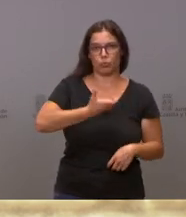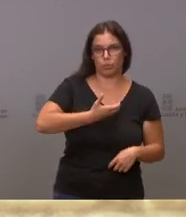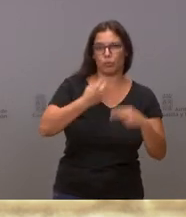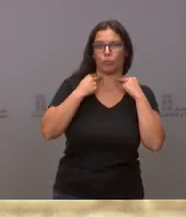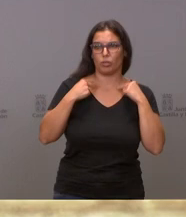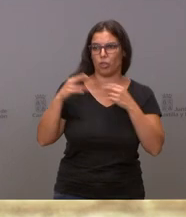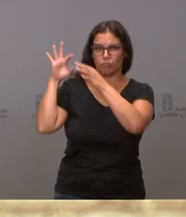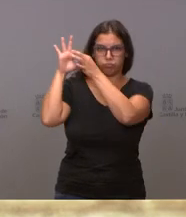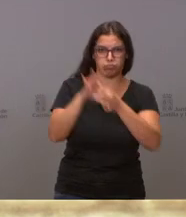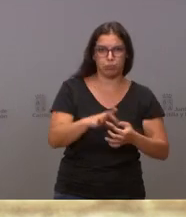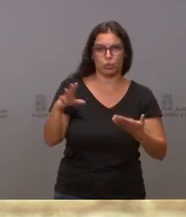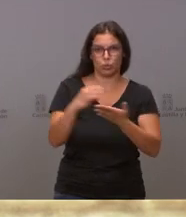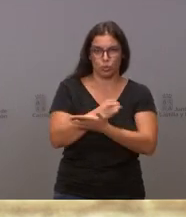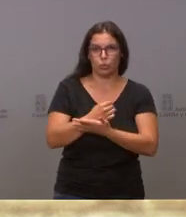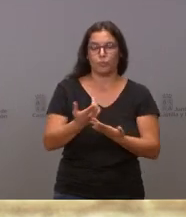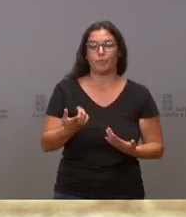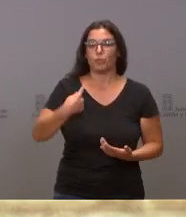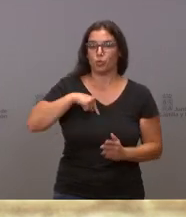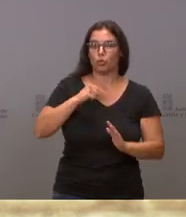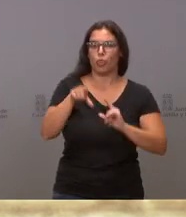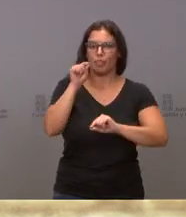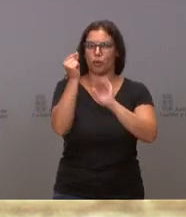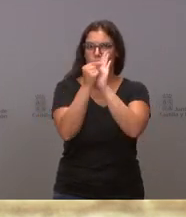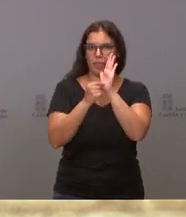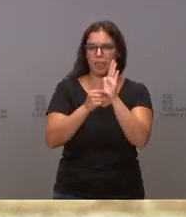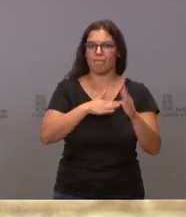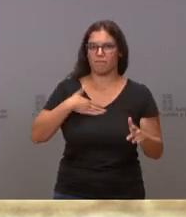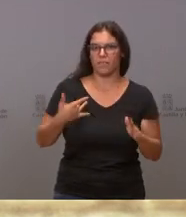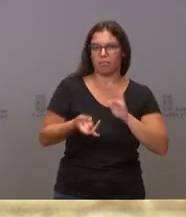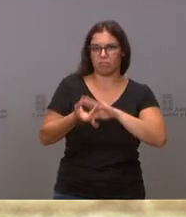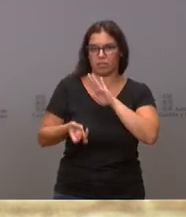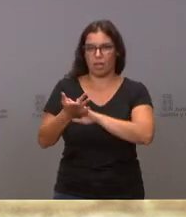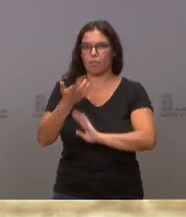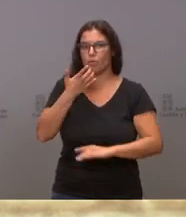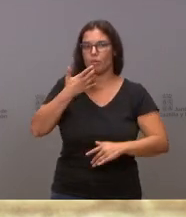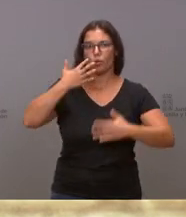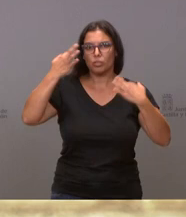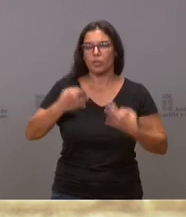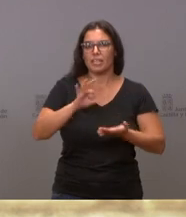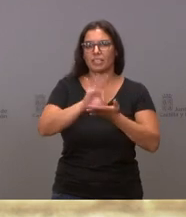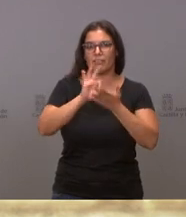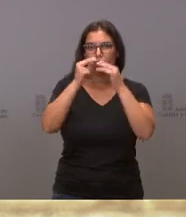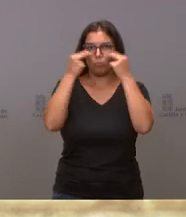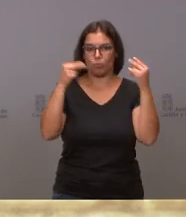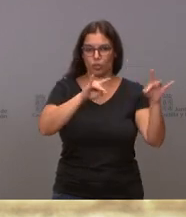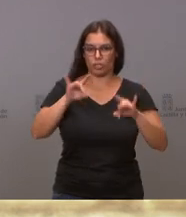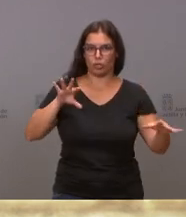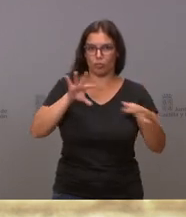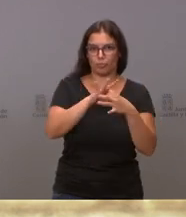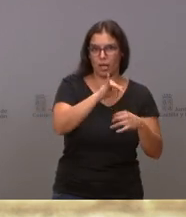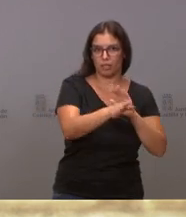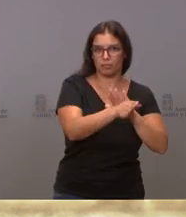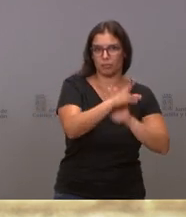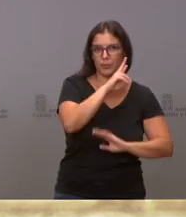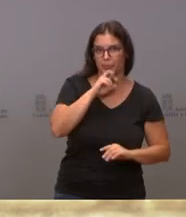Son medidas las que estamos poniendo en marcha, desde la garantía de los servicios públicos en el propio territorio hasta